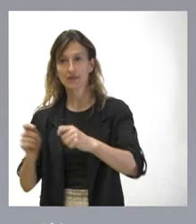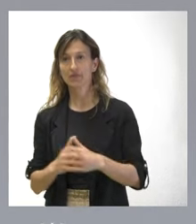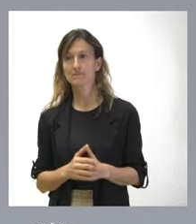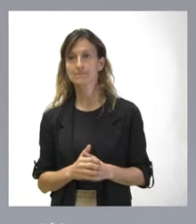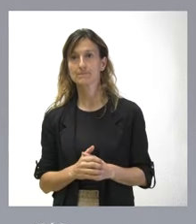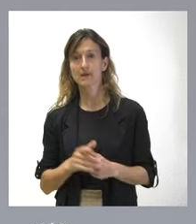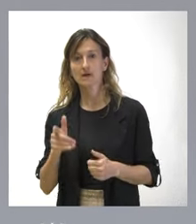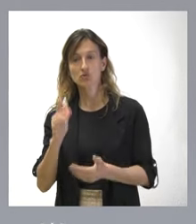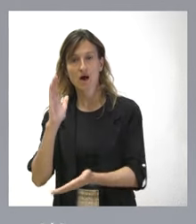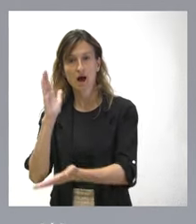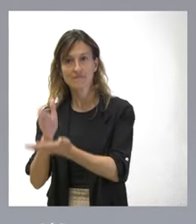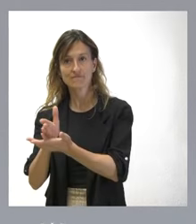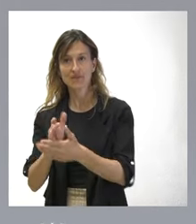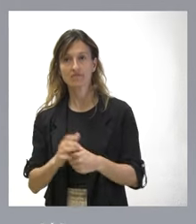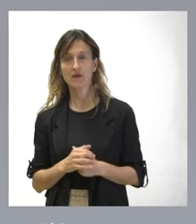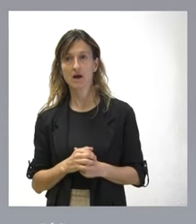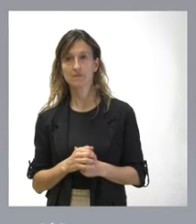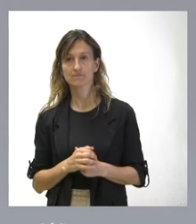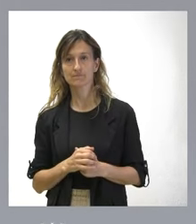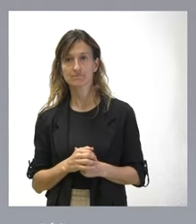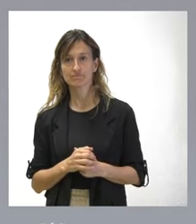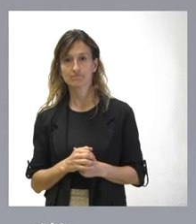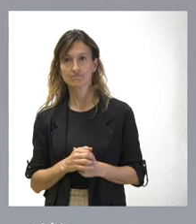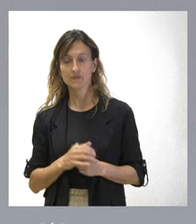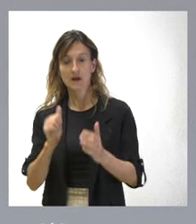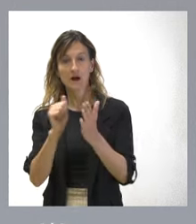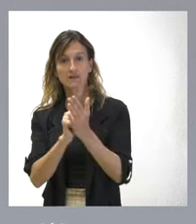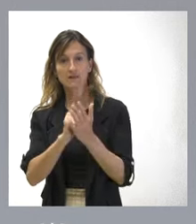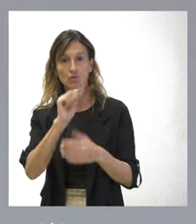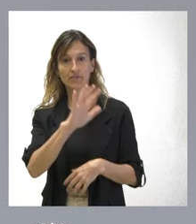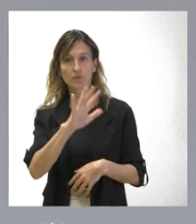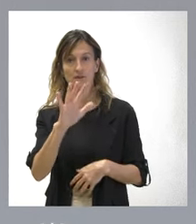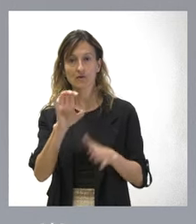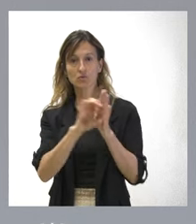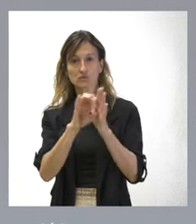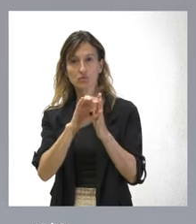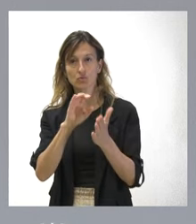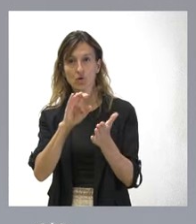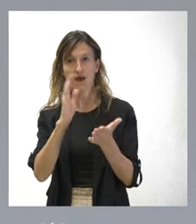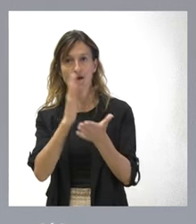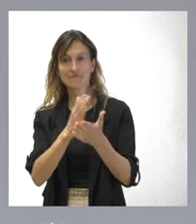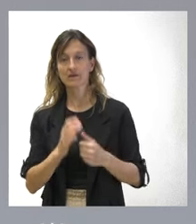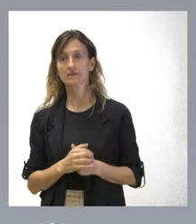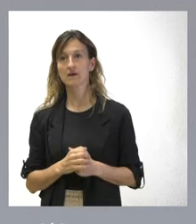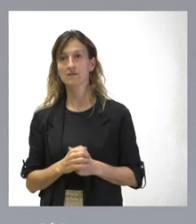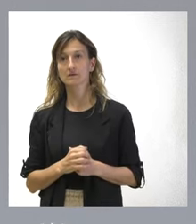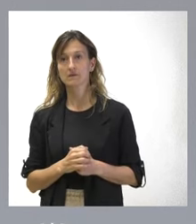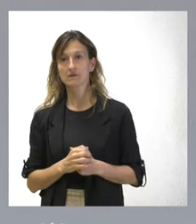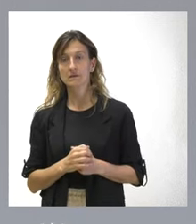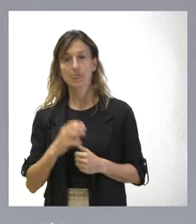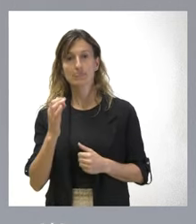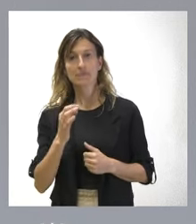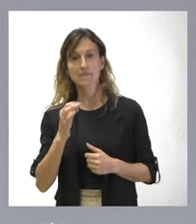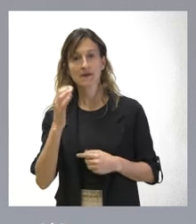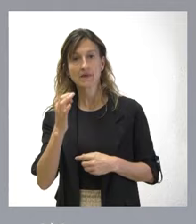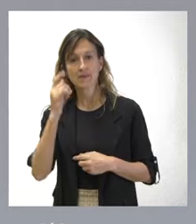supone una vulneración del artículo 55 de la Constitución que prevé la necesaria intervención de